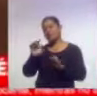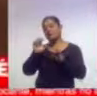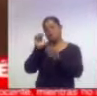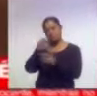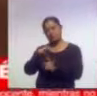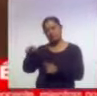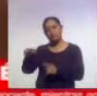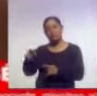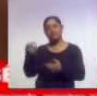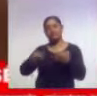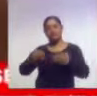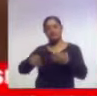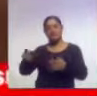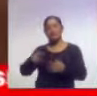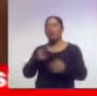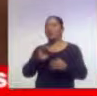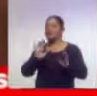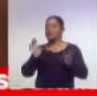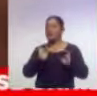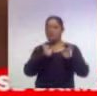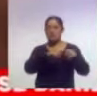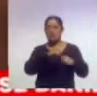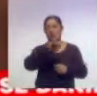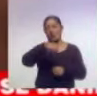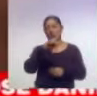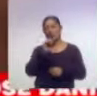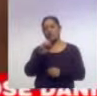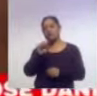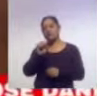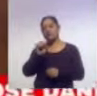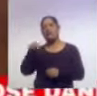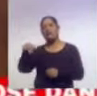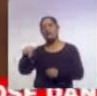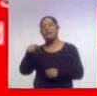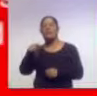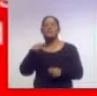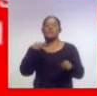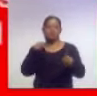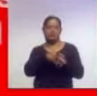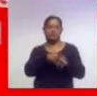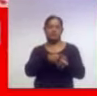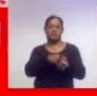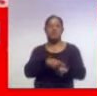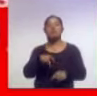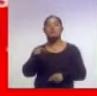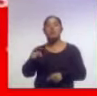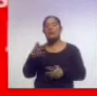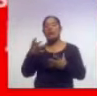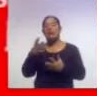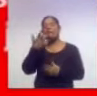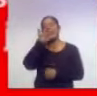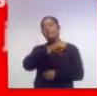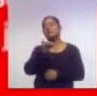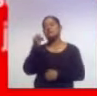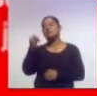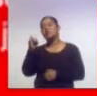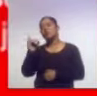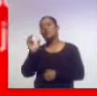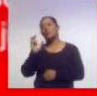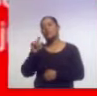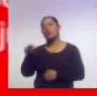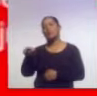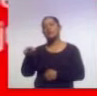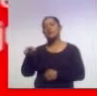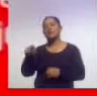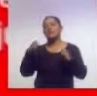correspondiente vinculara proceso a José Daniel N. por el delito de homicidio calificado. Los hechos se desarrollaron el 10 de junio, cuando, través del